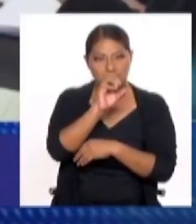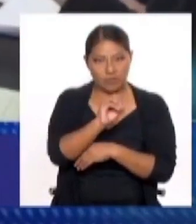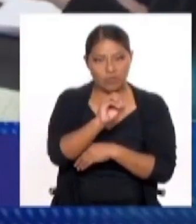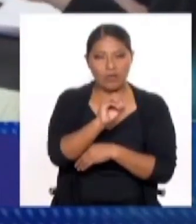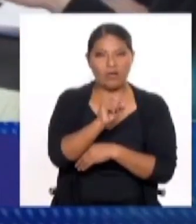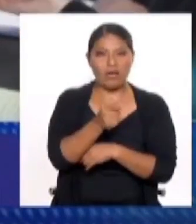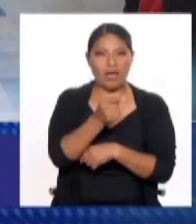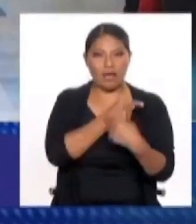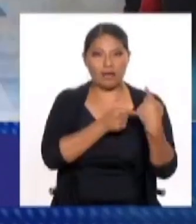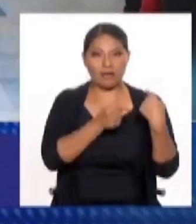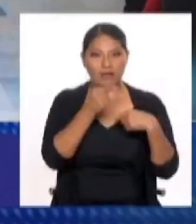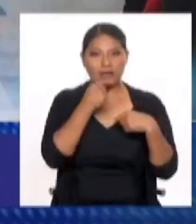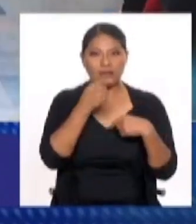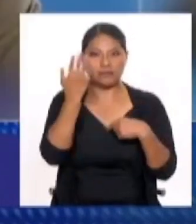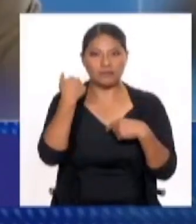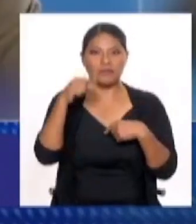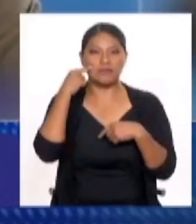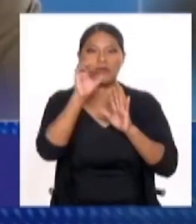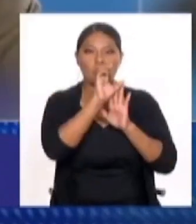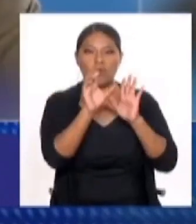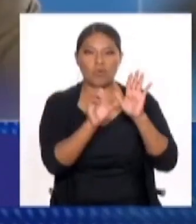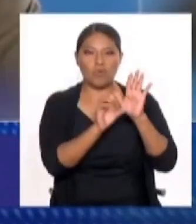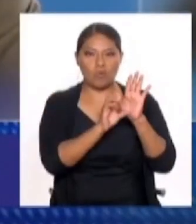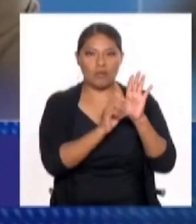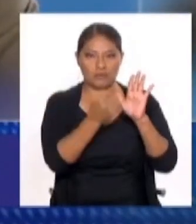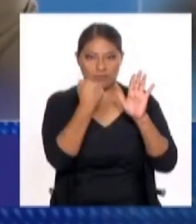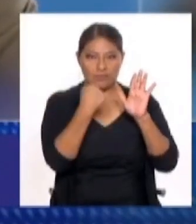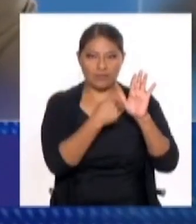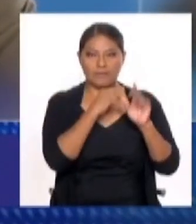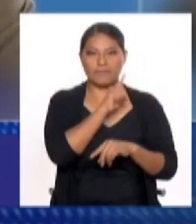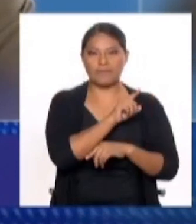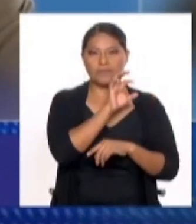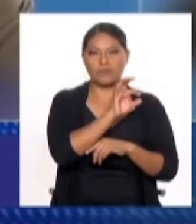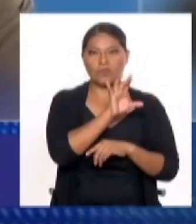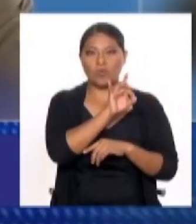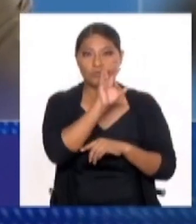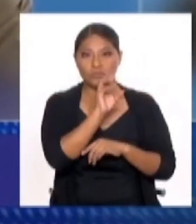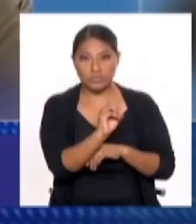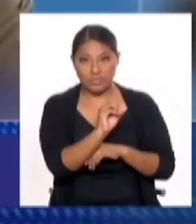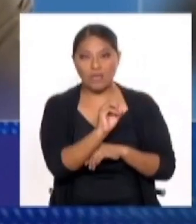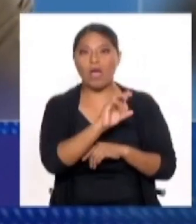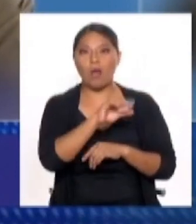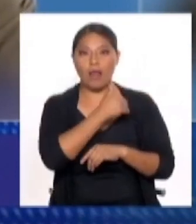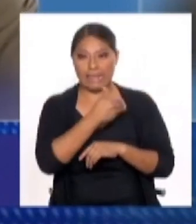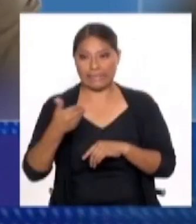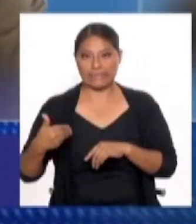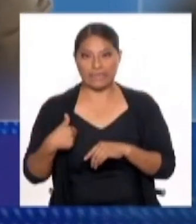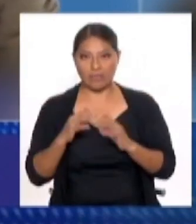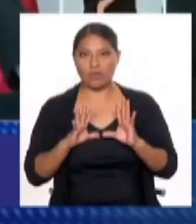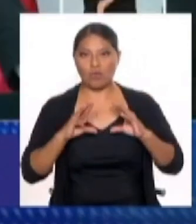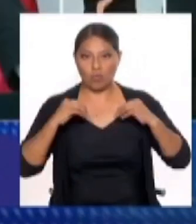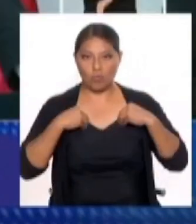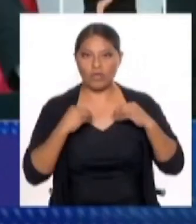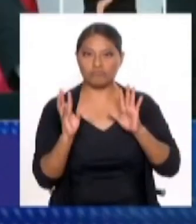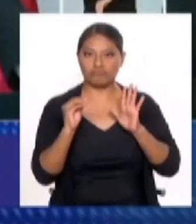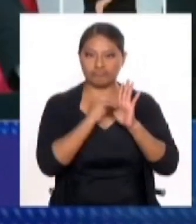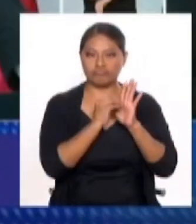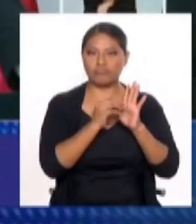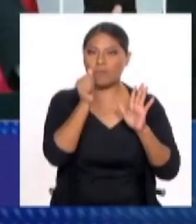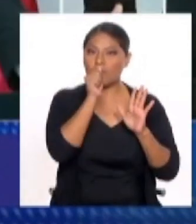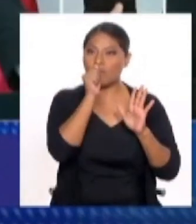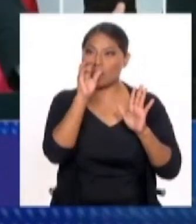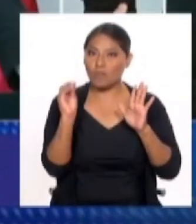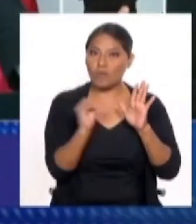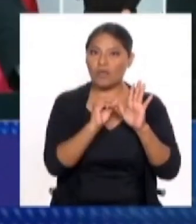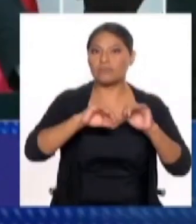papel, fue definido en la constitución de 1980 que dice que el Estado puede intervenir solamente en aquellos espacios en que el privado no tenga ningún